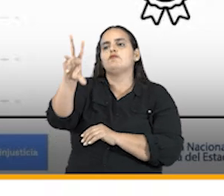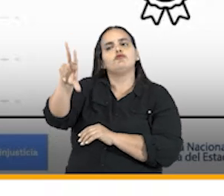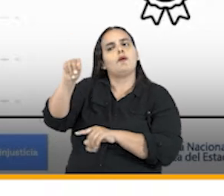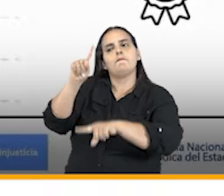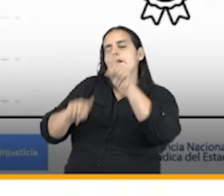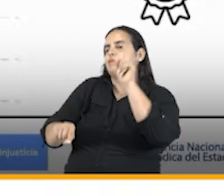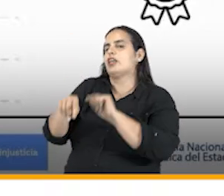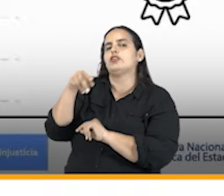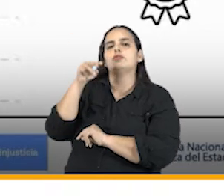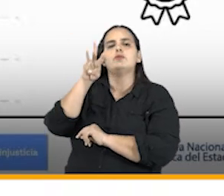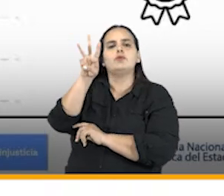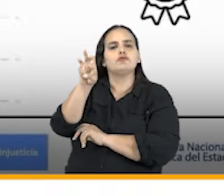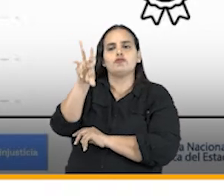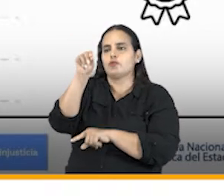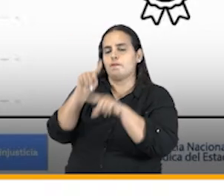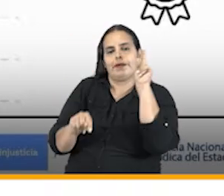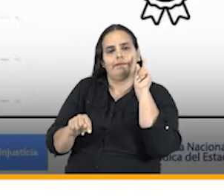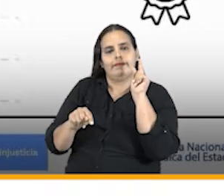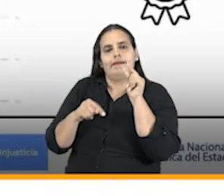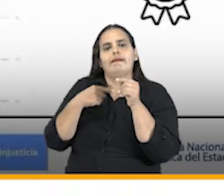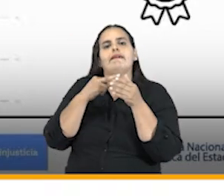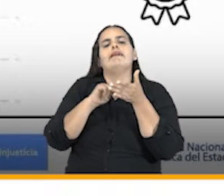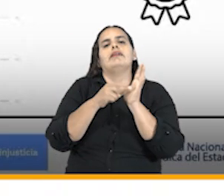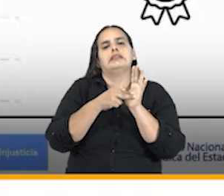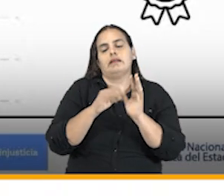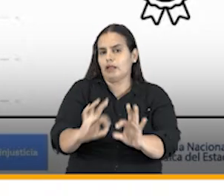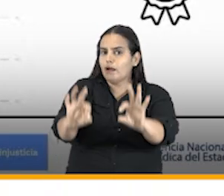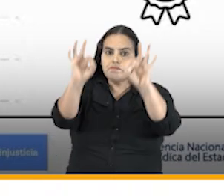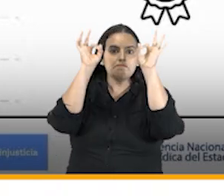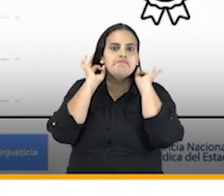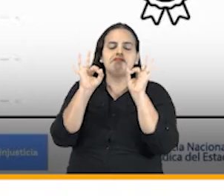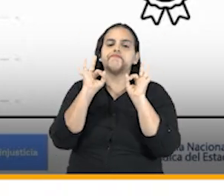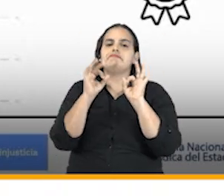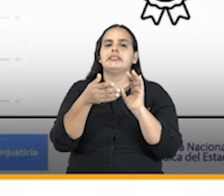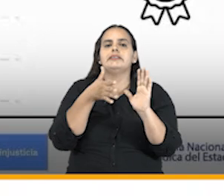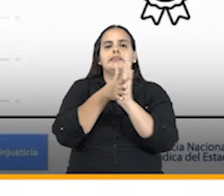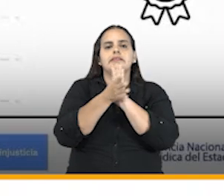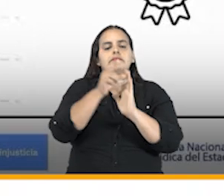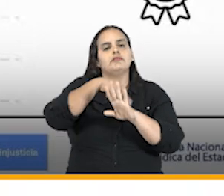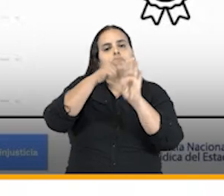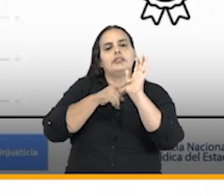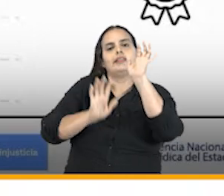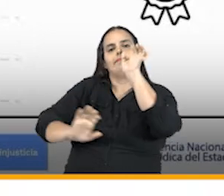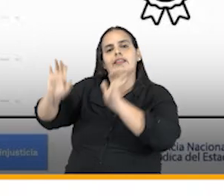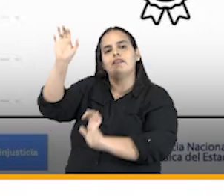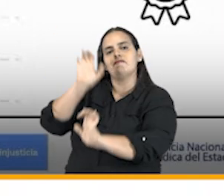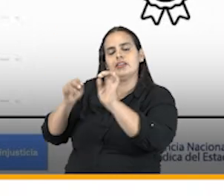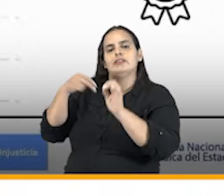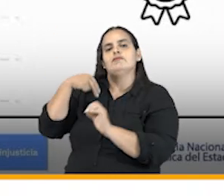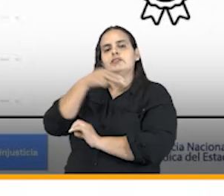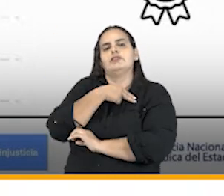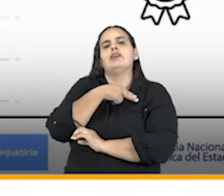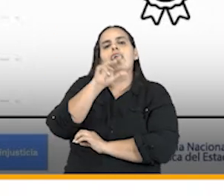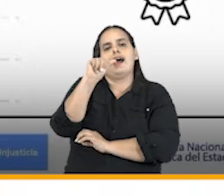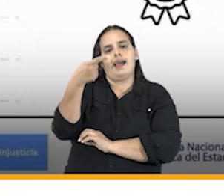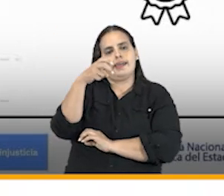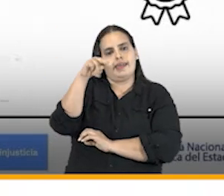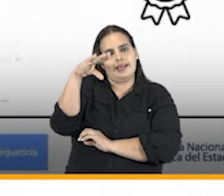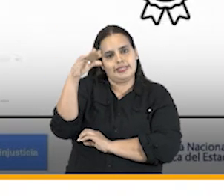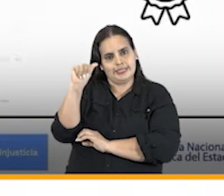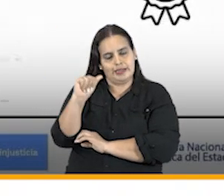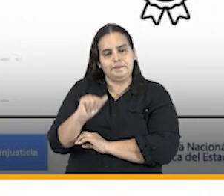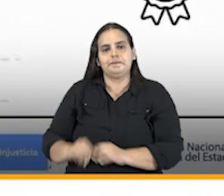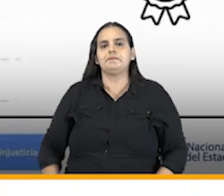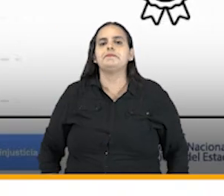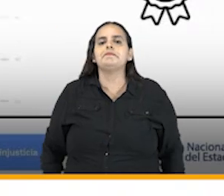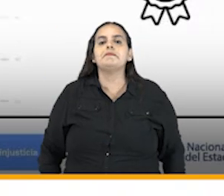de estas 12 pretensiones lo que se traduce en un éxito en los argumentos de defensa presentados por la agencia en relación